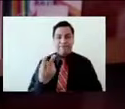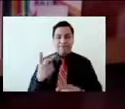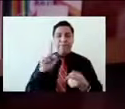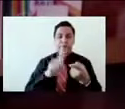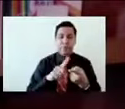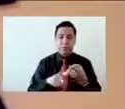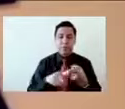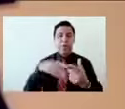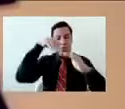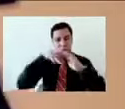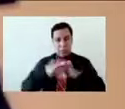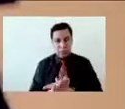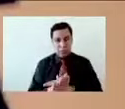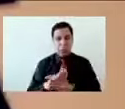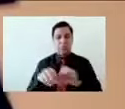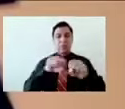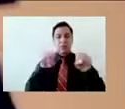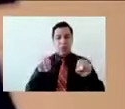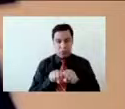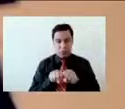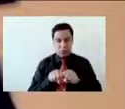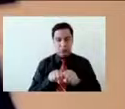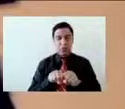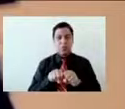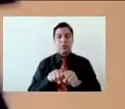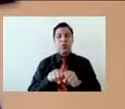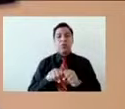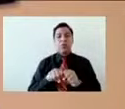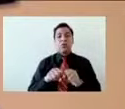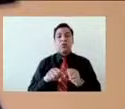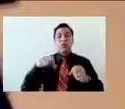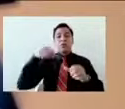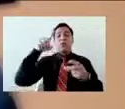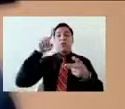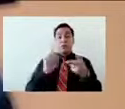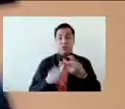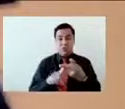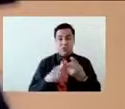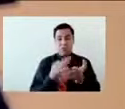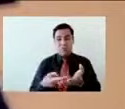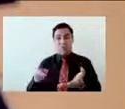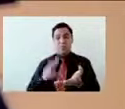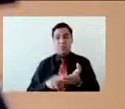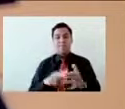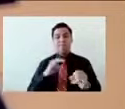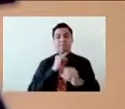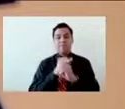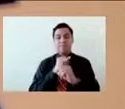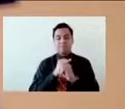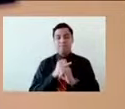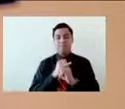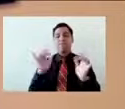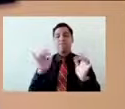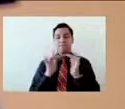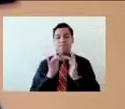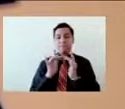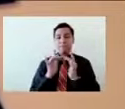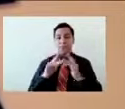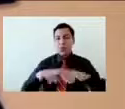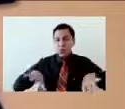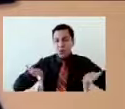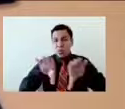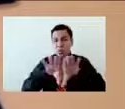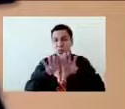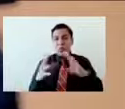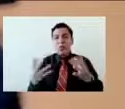afectaciones. Pues, fíjate que son grandes preguntas que me parece que en la actualidad estamos construyendo la respuesta. No hay una respuesta